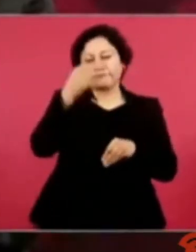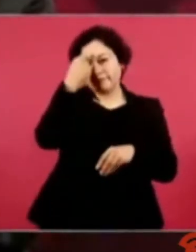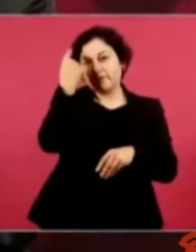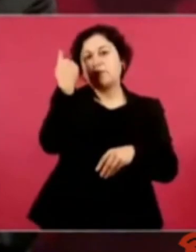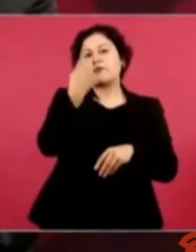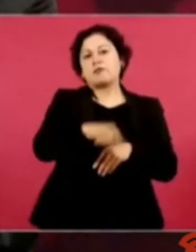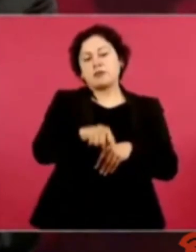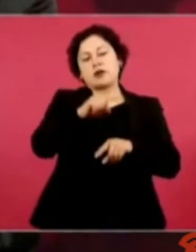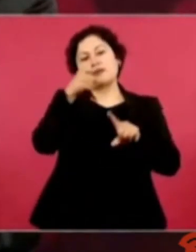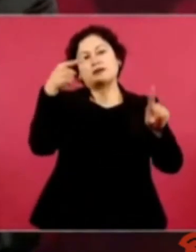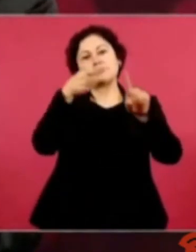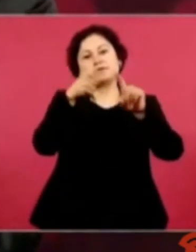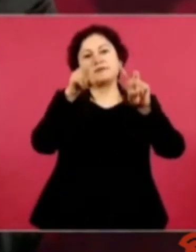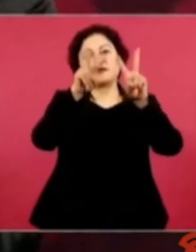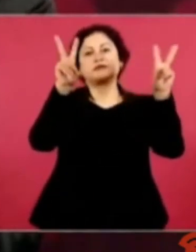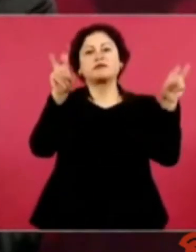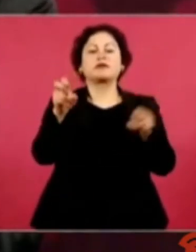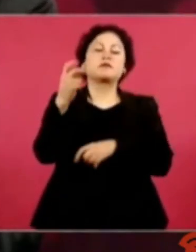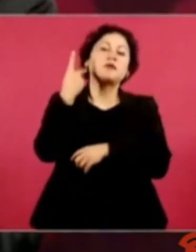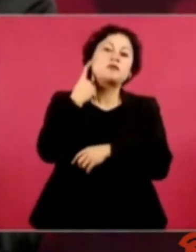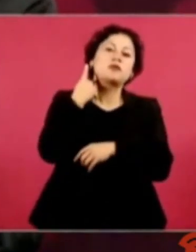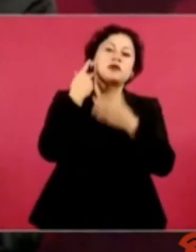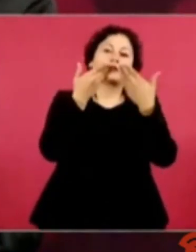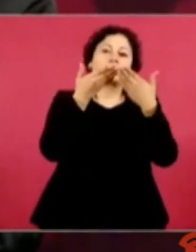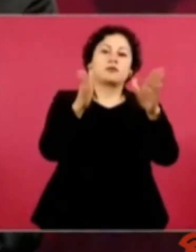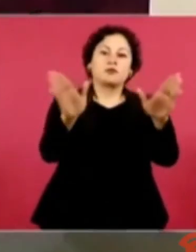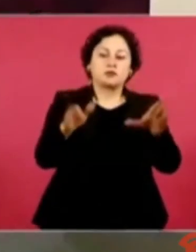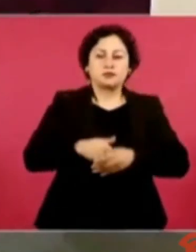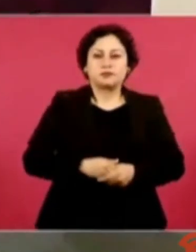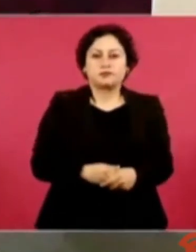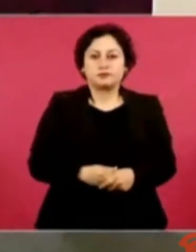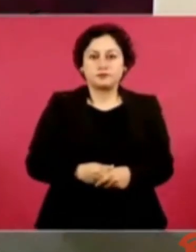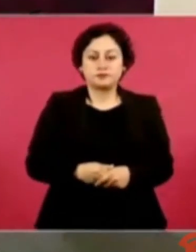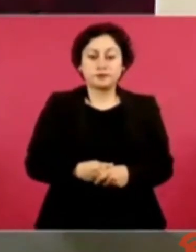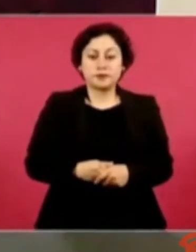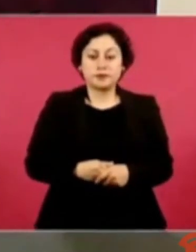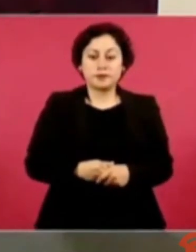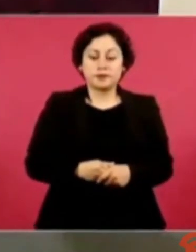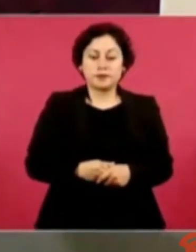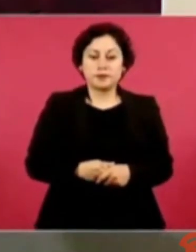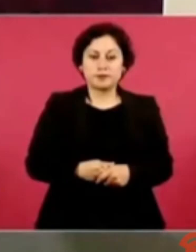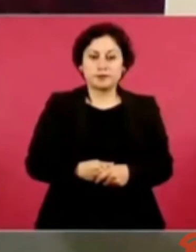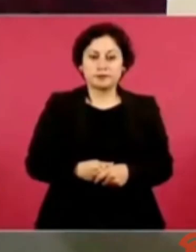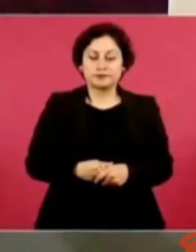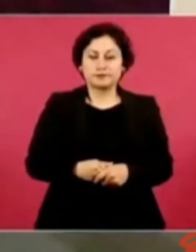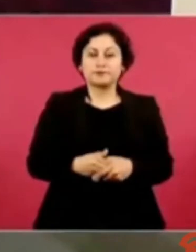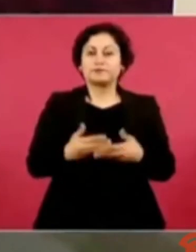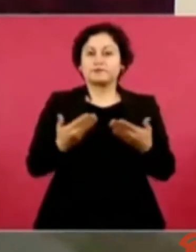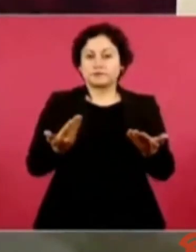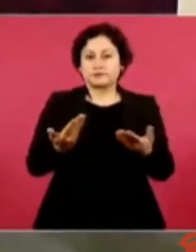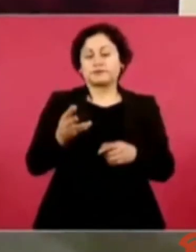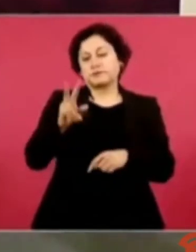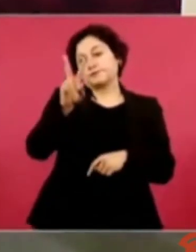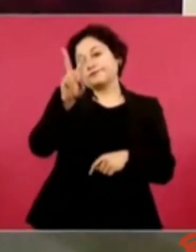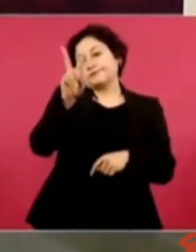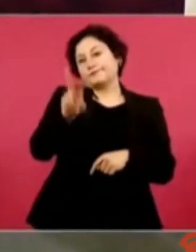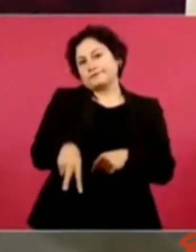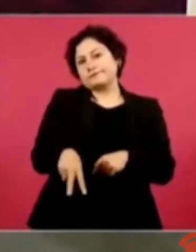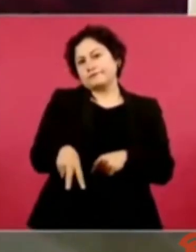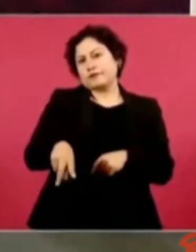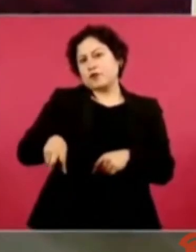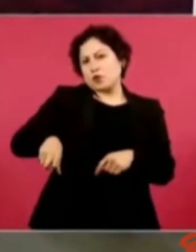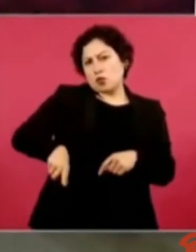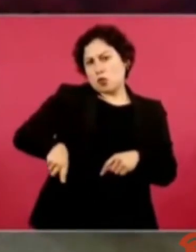políticas públicas, y es muy buena la relación con el gobierno